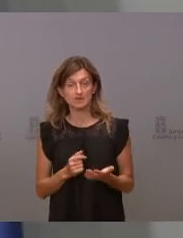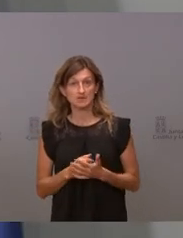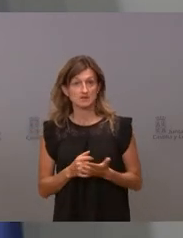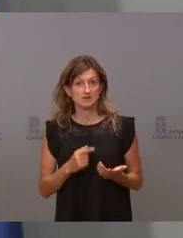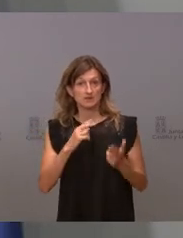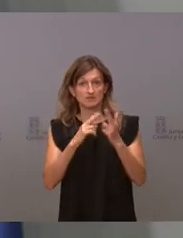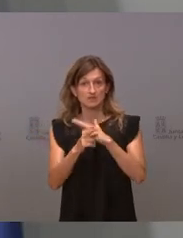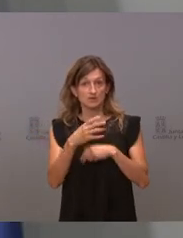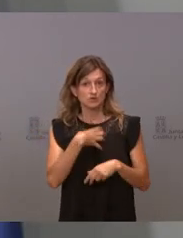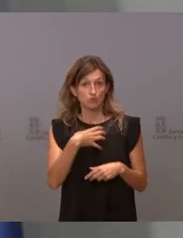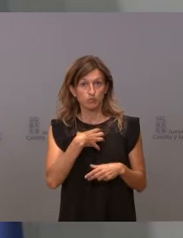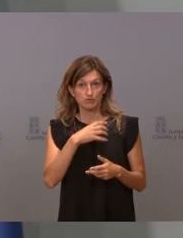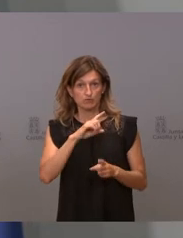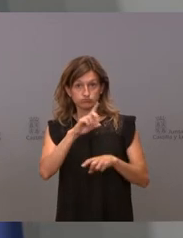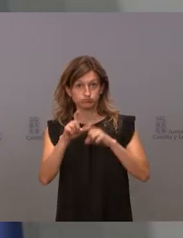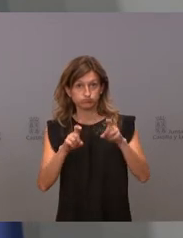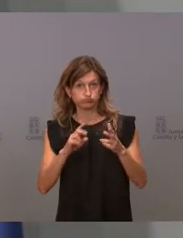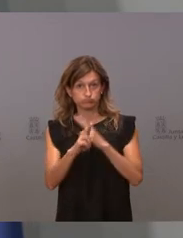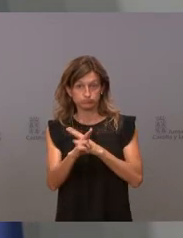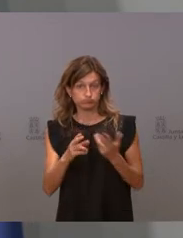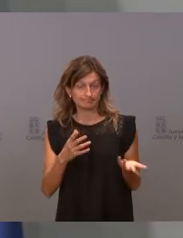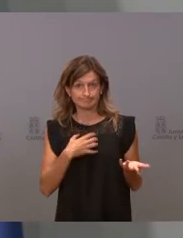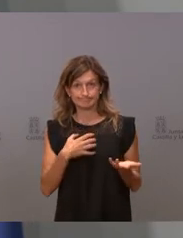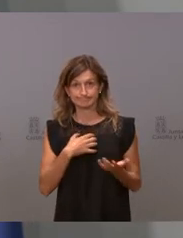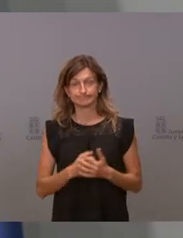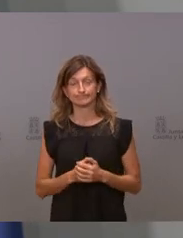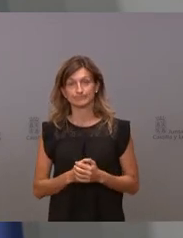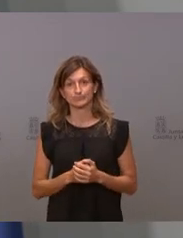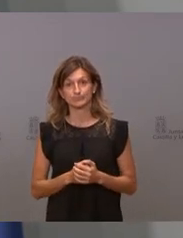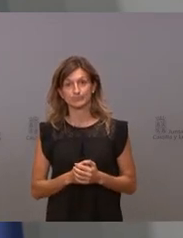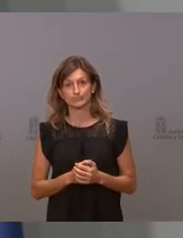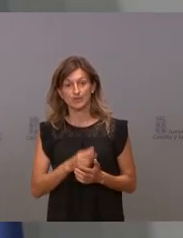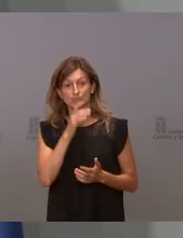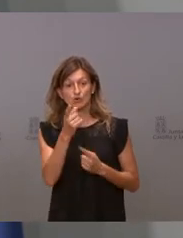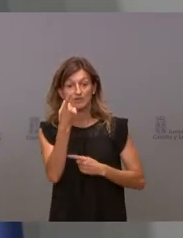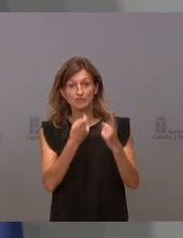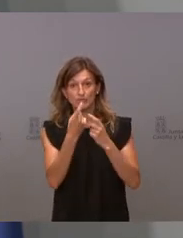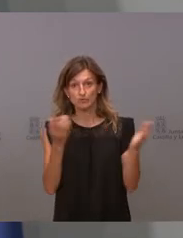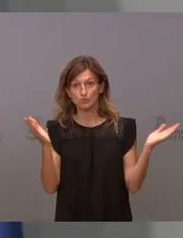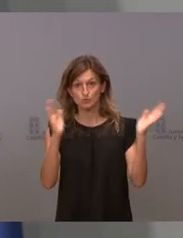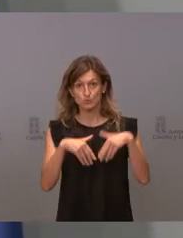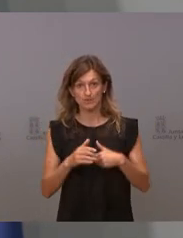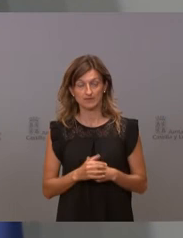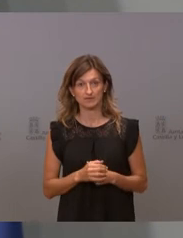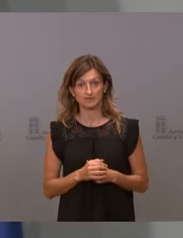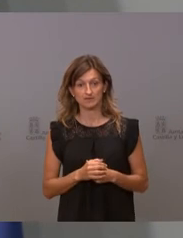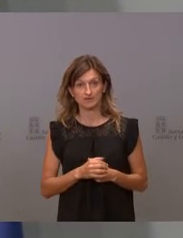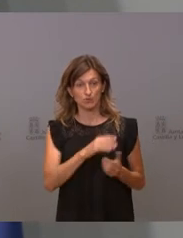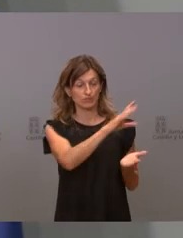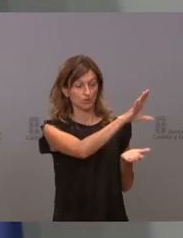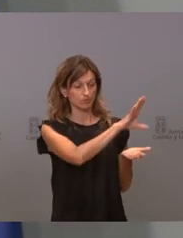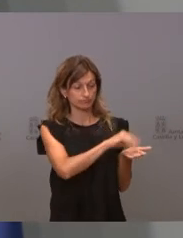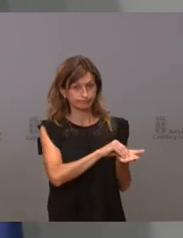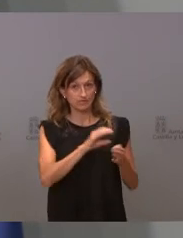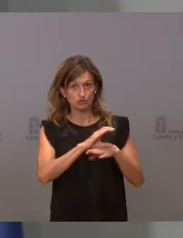a esa pregunta en este momento, no tengo esta información y también, digo, se lo trasladaremos a la